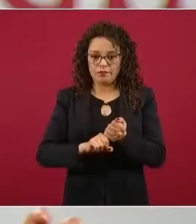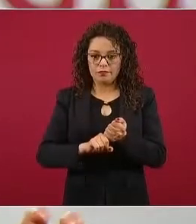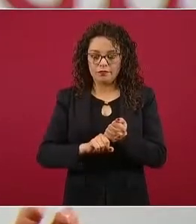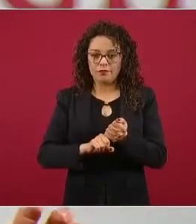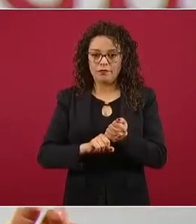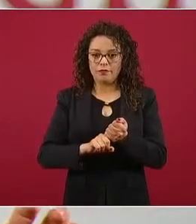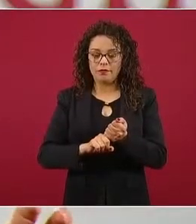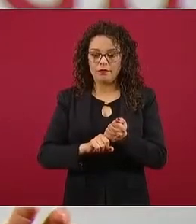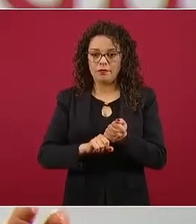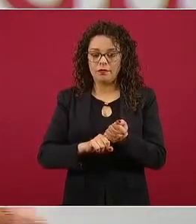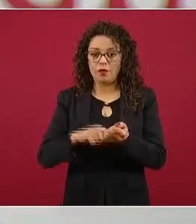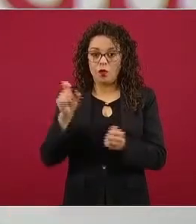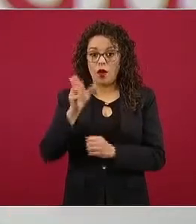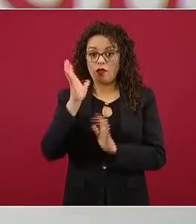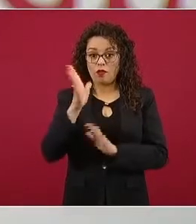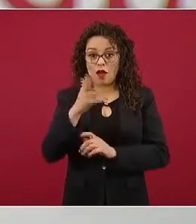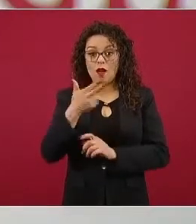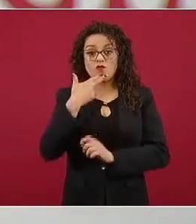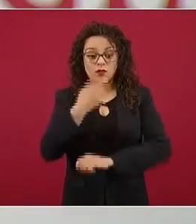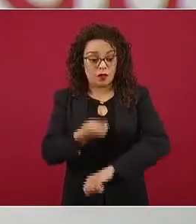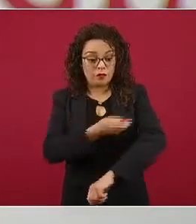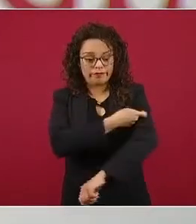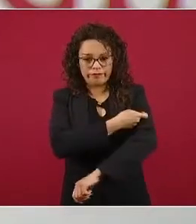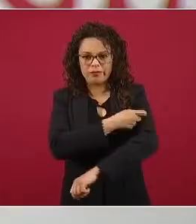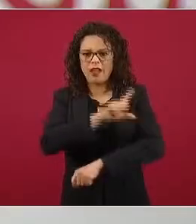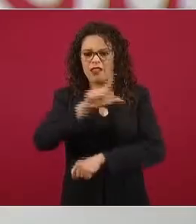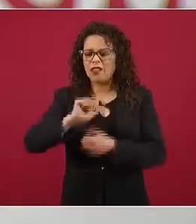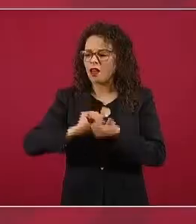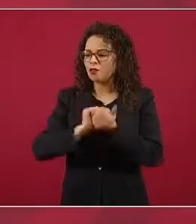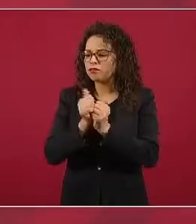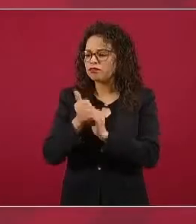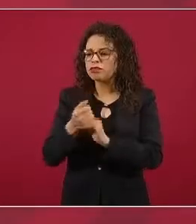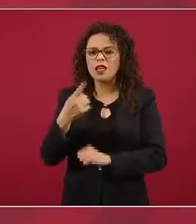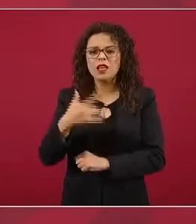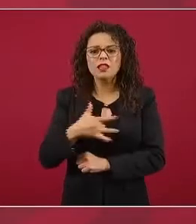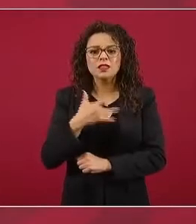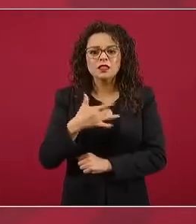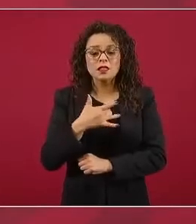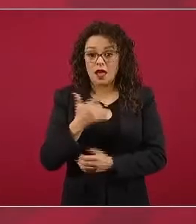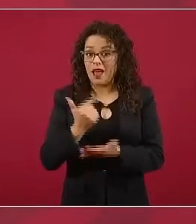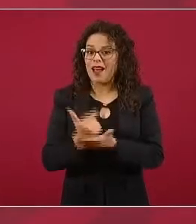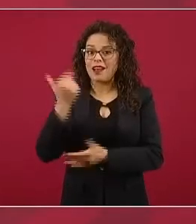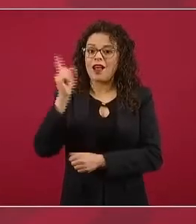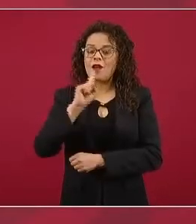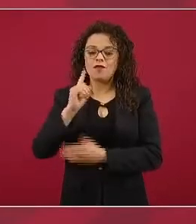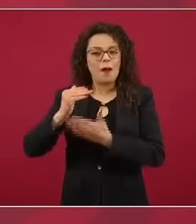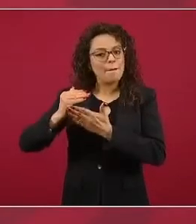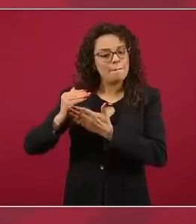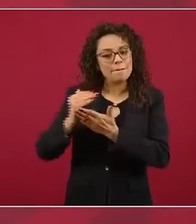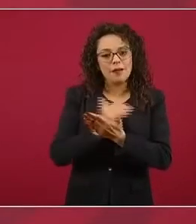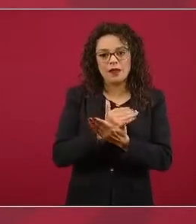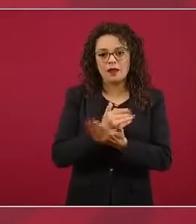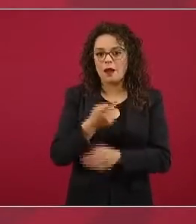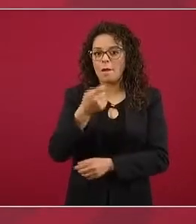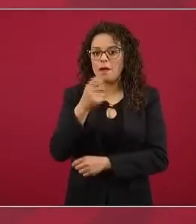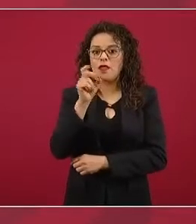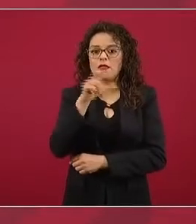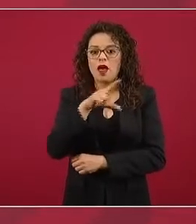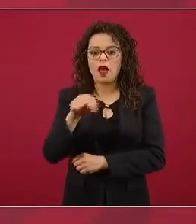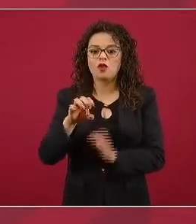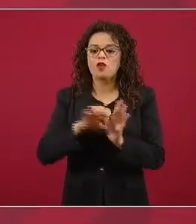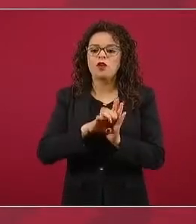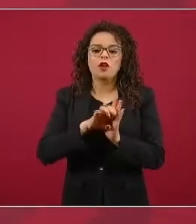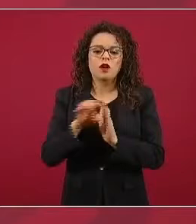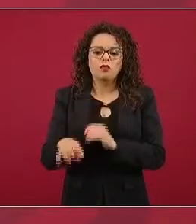menores. No sólo menores en términos de que causen muy poco daño, como el dolor en el sitio de